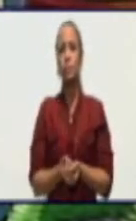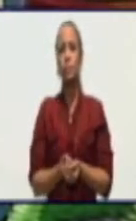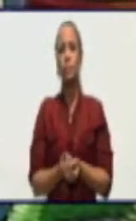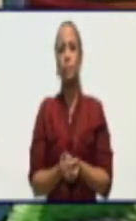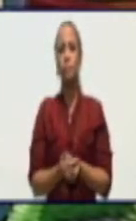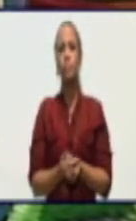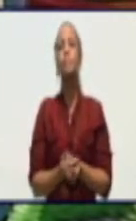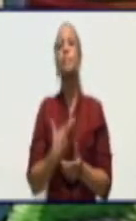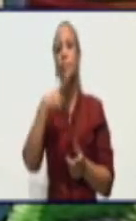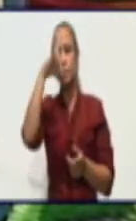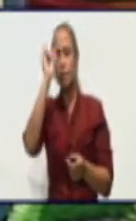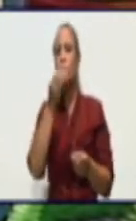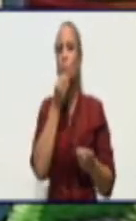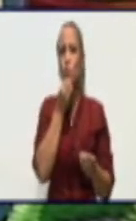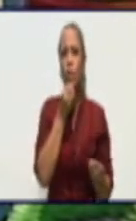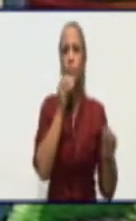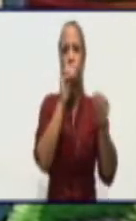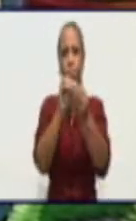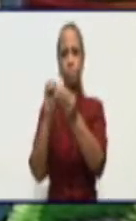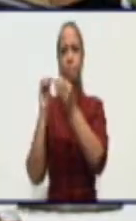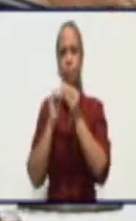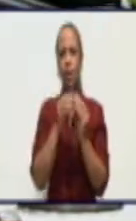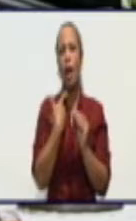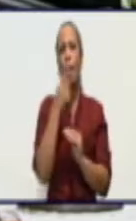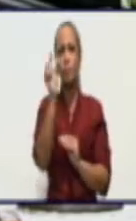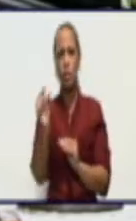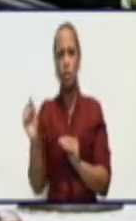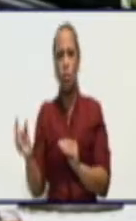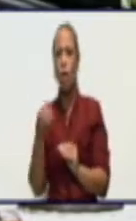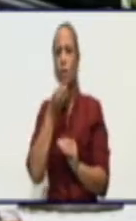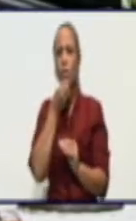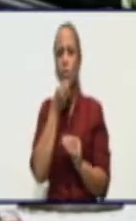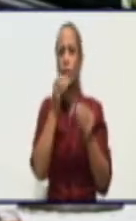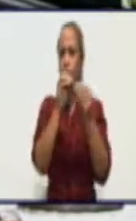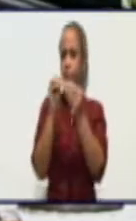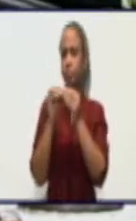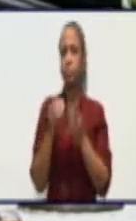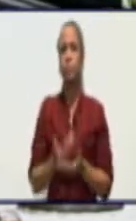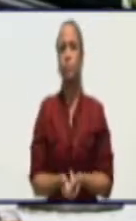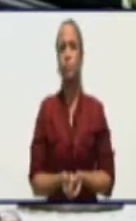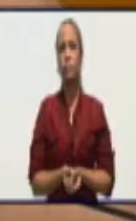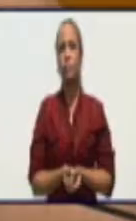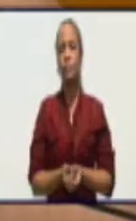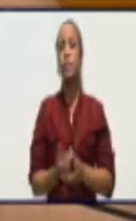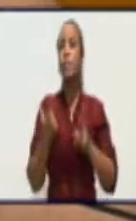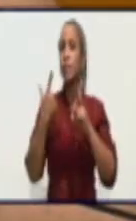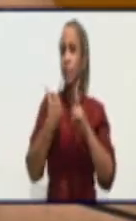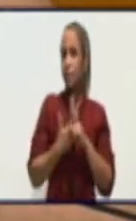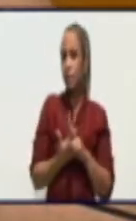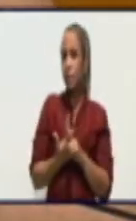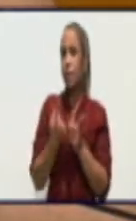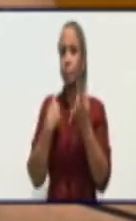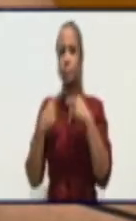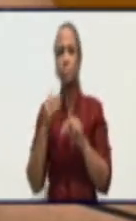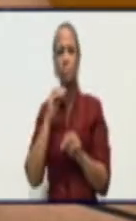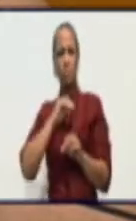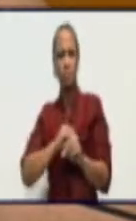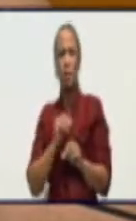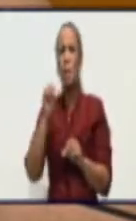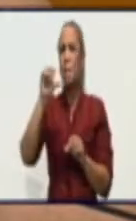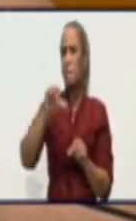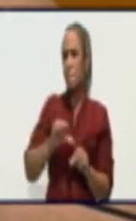a que puede ir involucrando tras esa persona y los síntomas pueden ir agravando en dependencia del